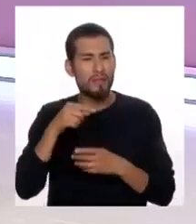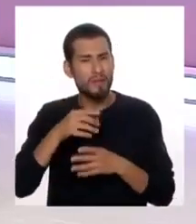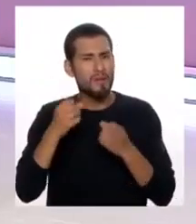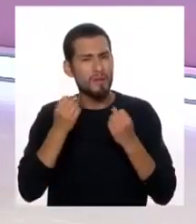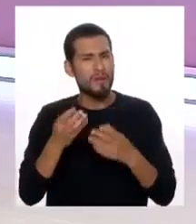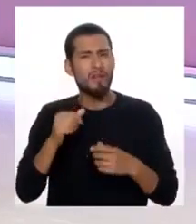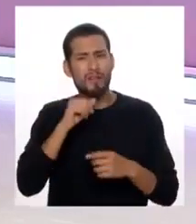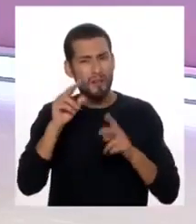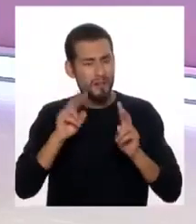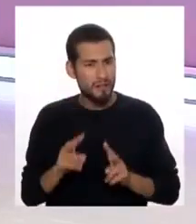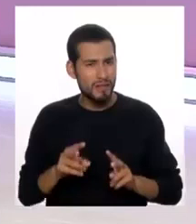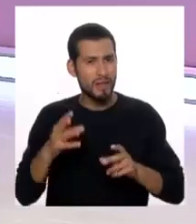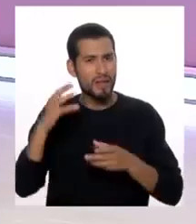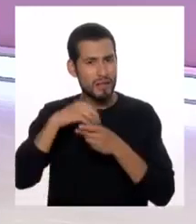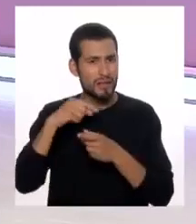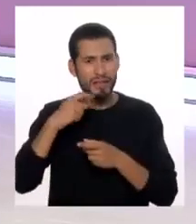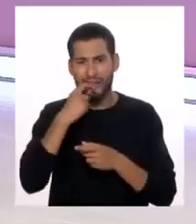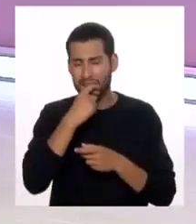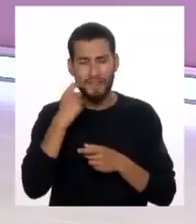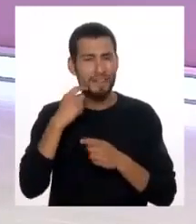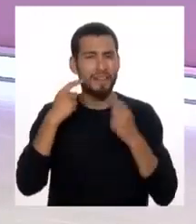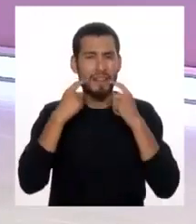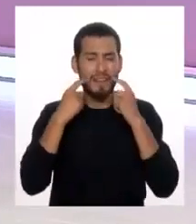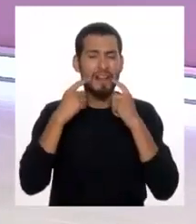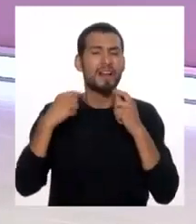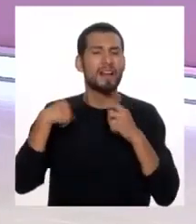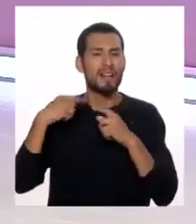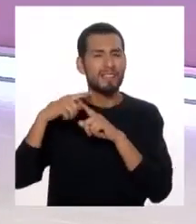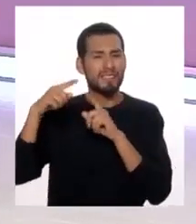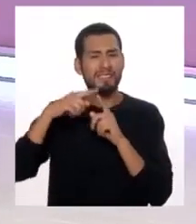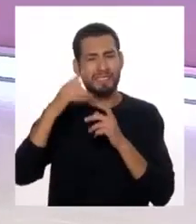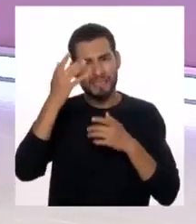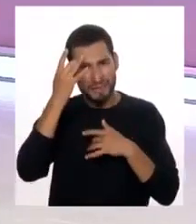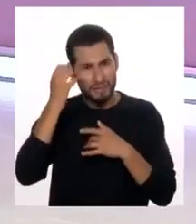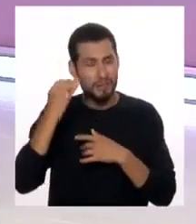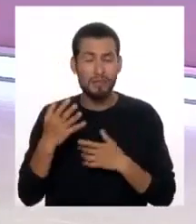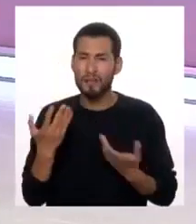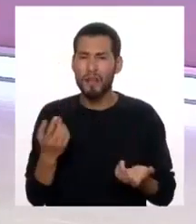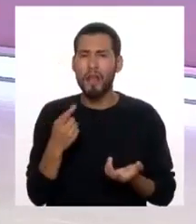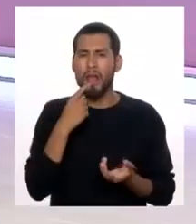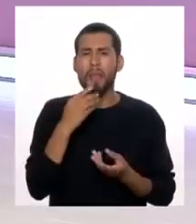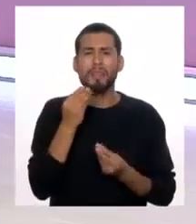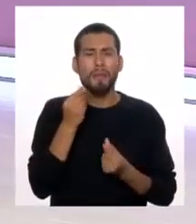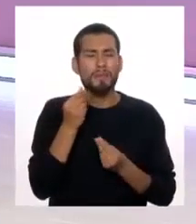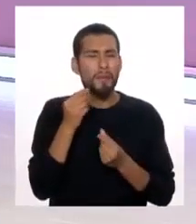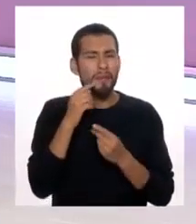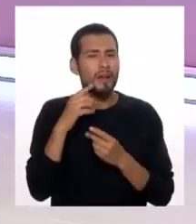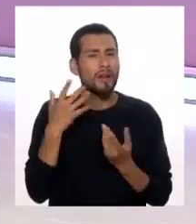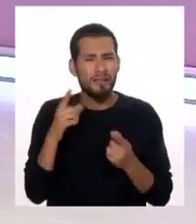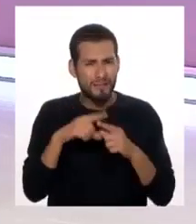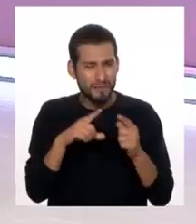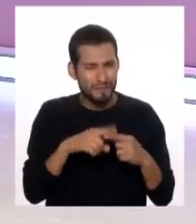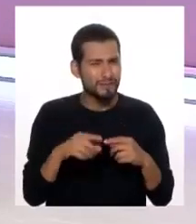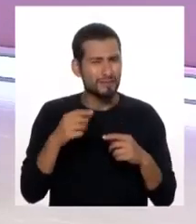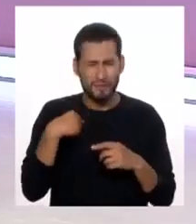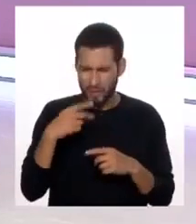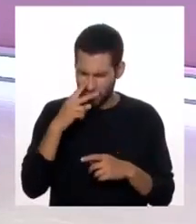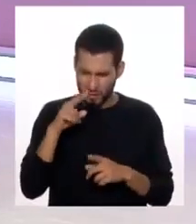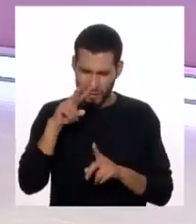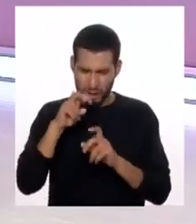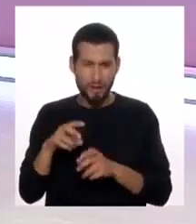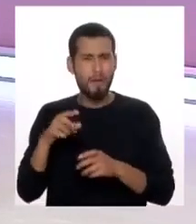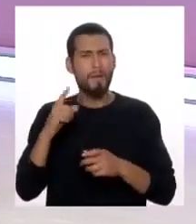falta de vitamina que tenemos, que son las heridas en las bocas, no hay saliva. Entonces, hay todo un desorden